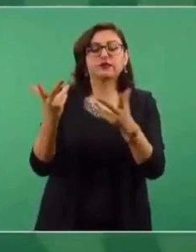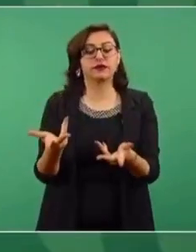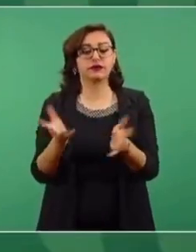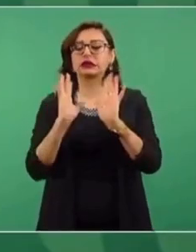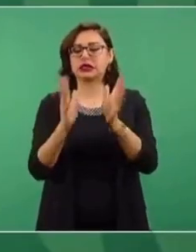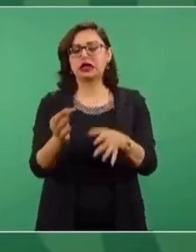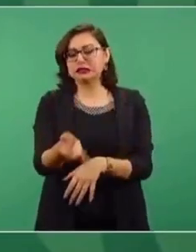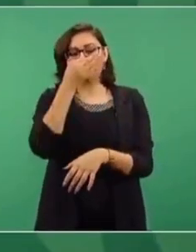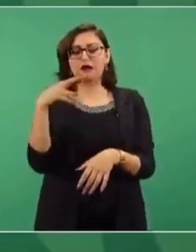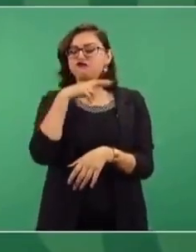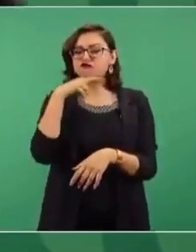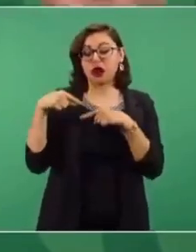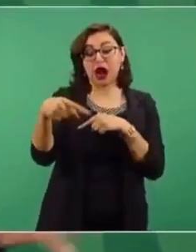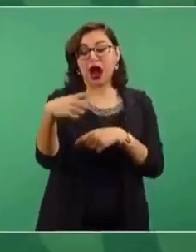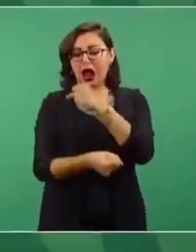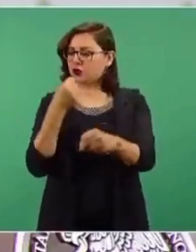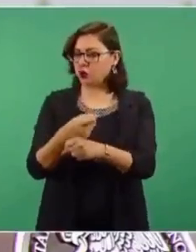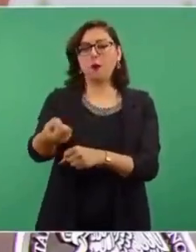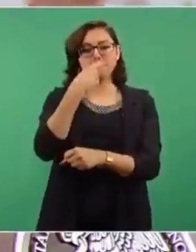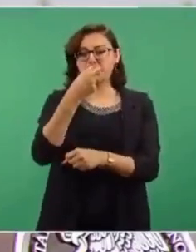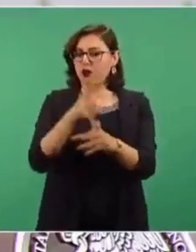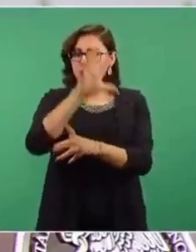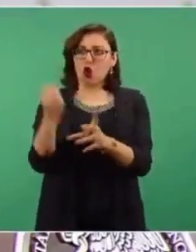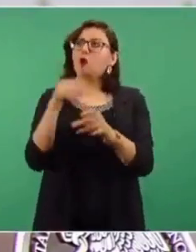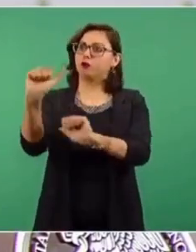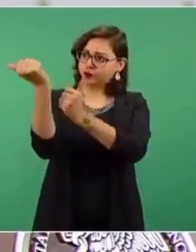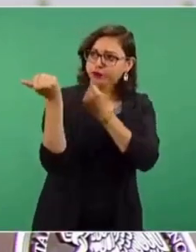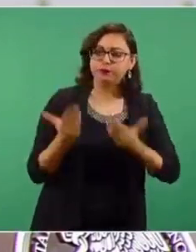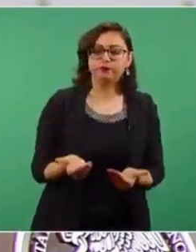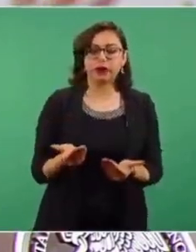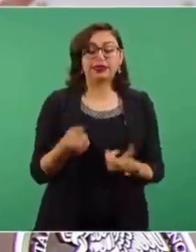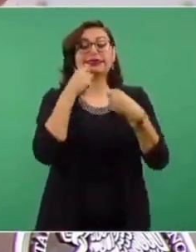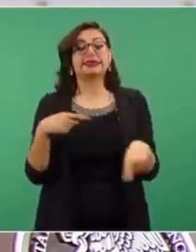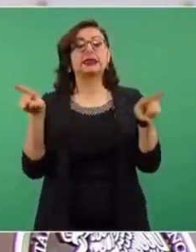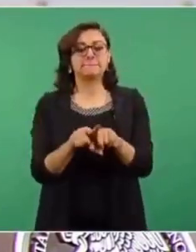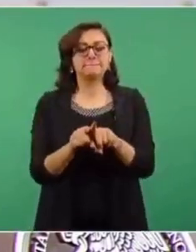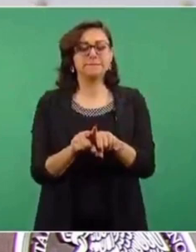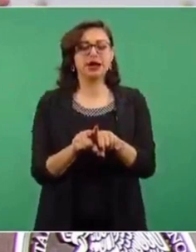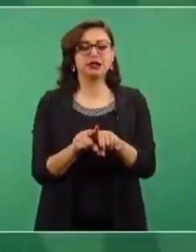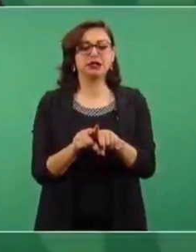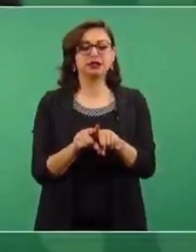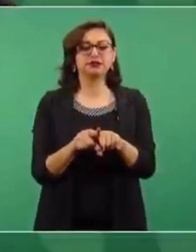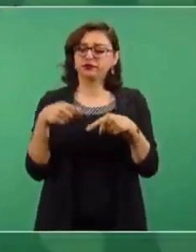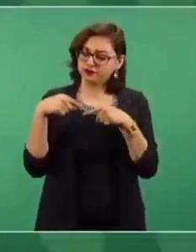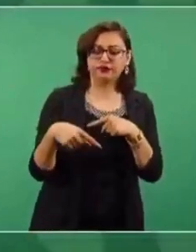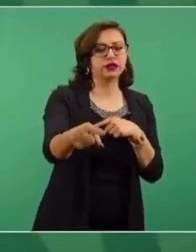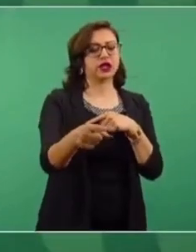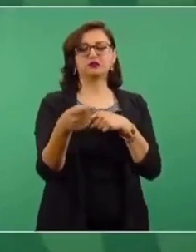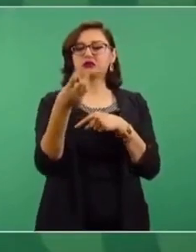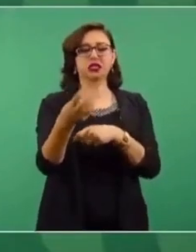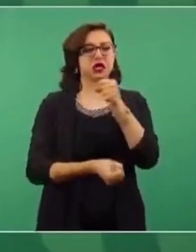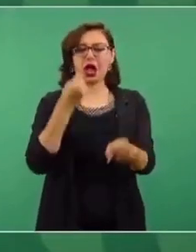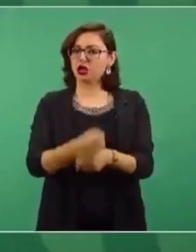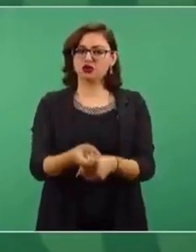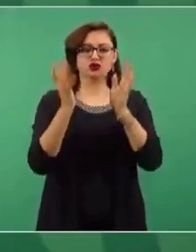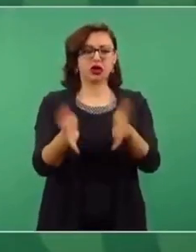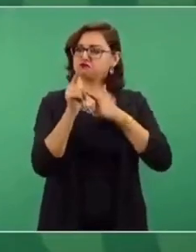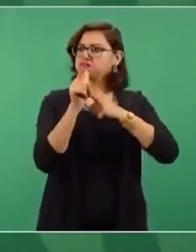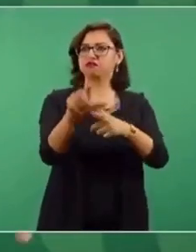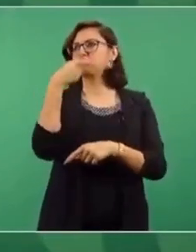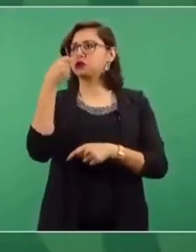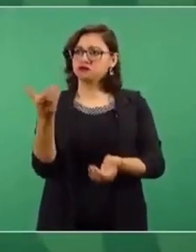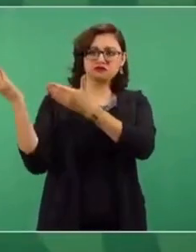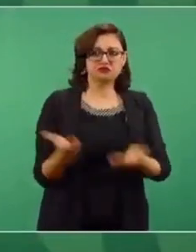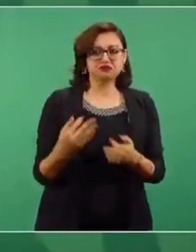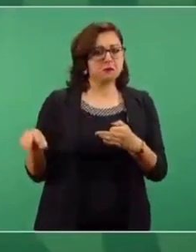garantizados para este año completos, para todo el sector salud, sino para el resto del sexenio. Ya vamos a resolver eso